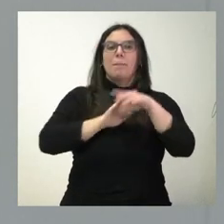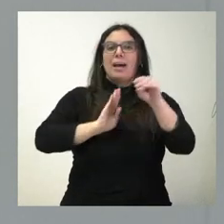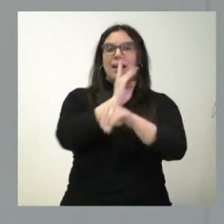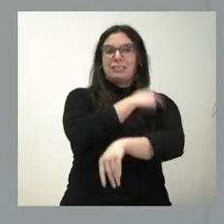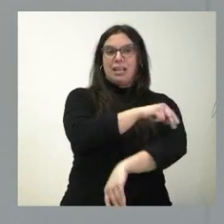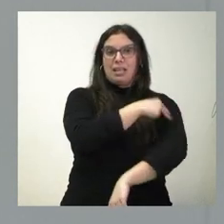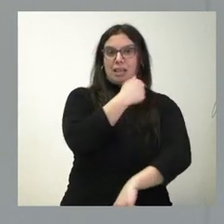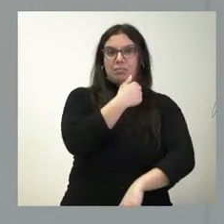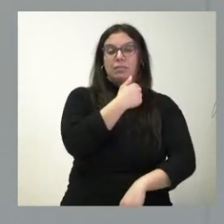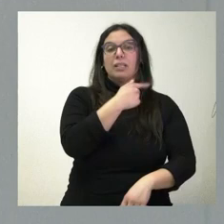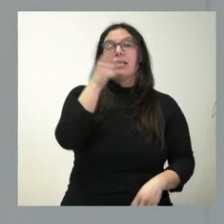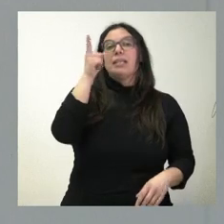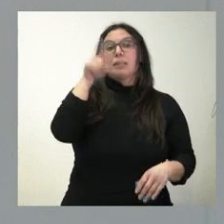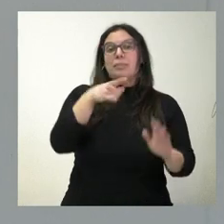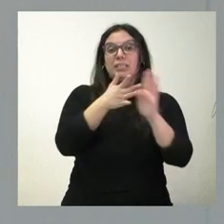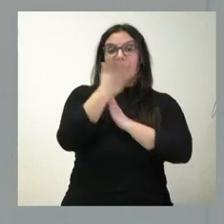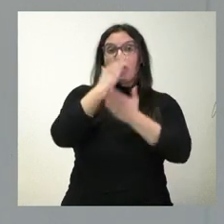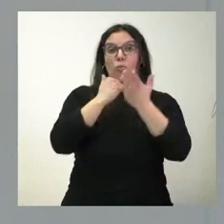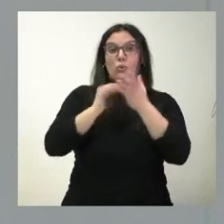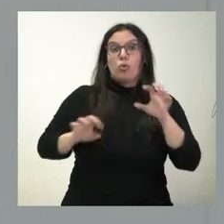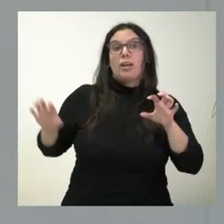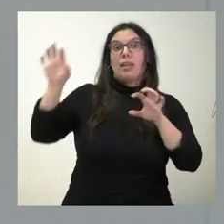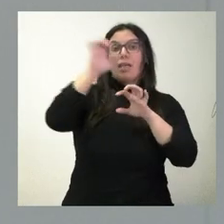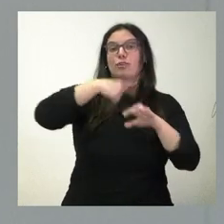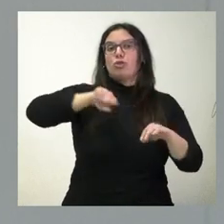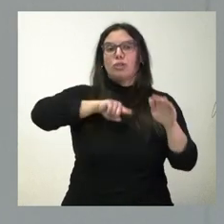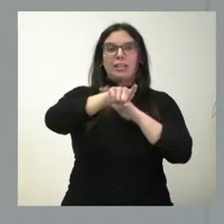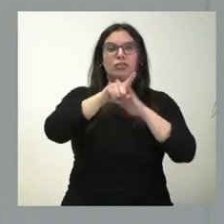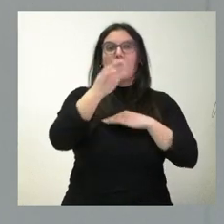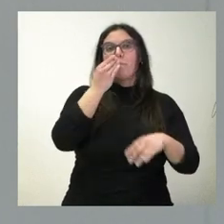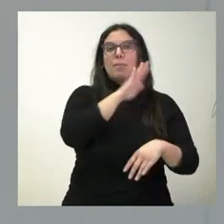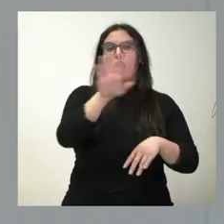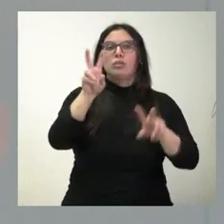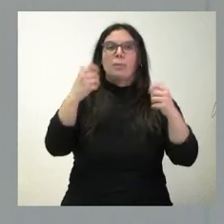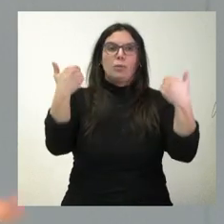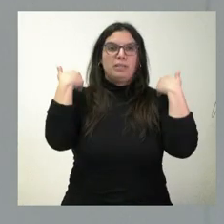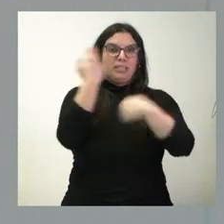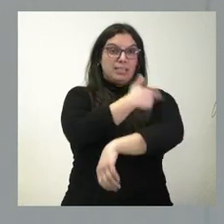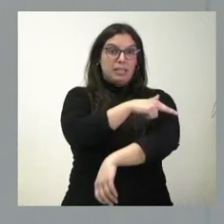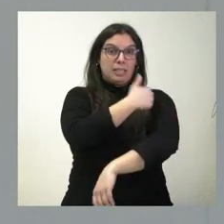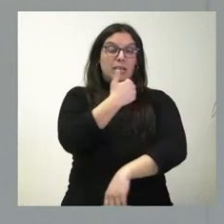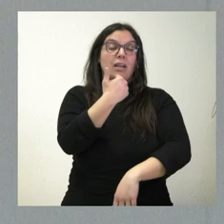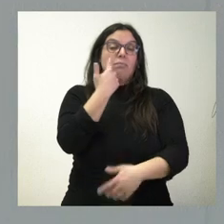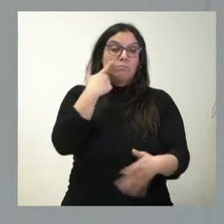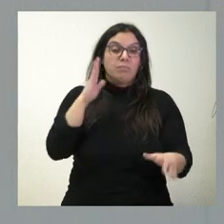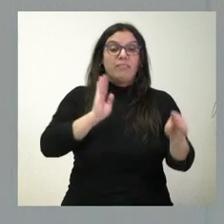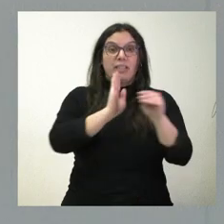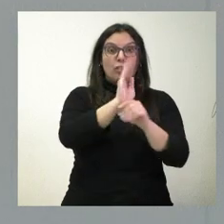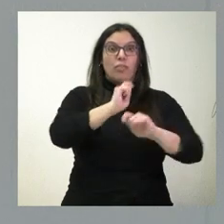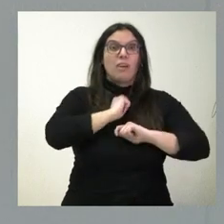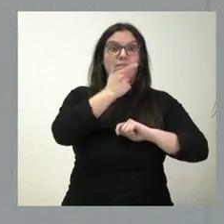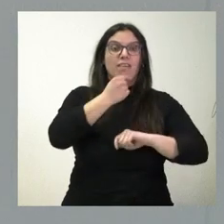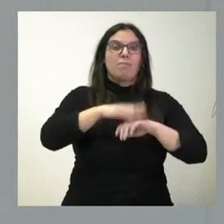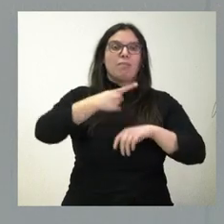comunidades autónomas de España entre las mejores gestionadas en el ámbito de las cooperativas sanitarias. De hecho, esta financiación nos permite tener